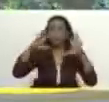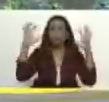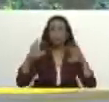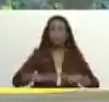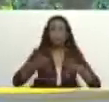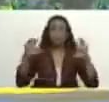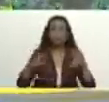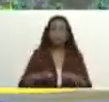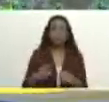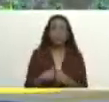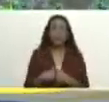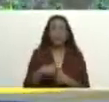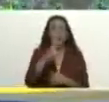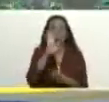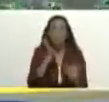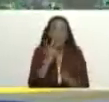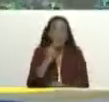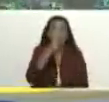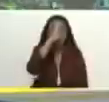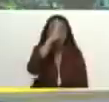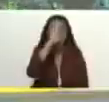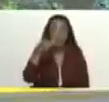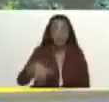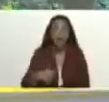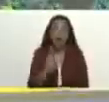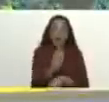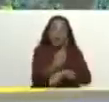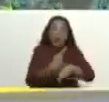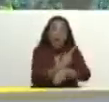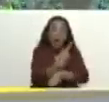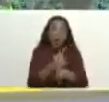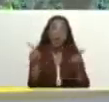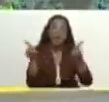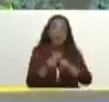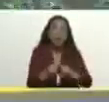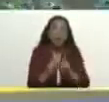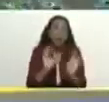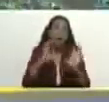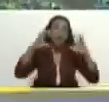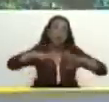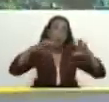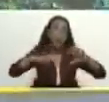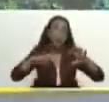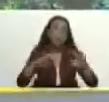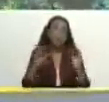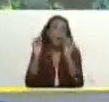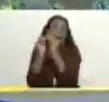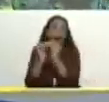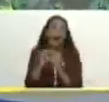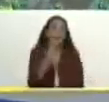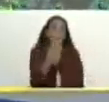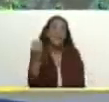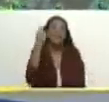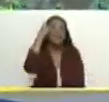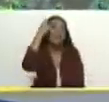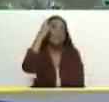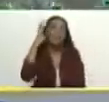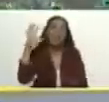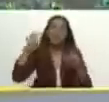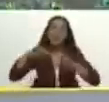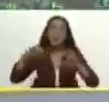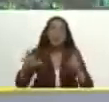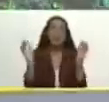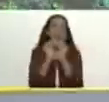donde, como en el caso de Varina, cae en una hora lo que correspondería a 20 días